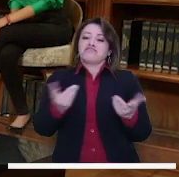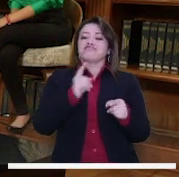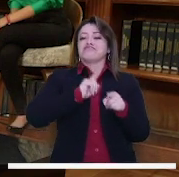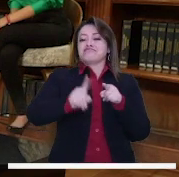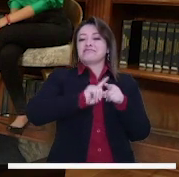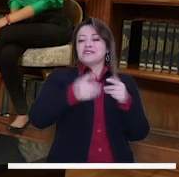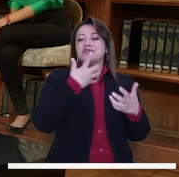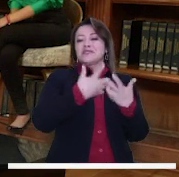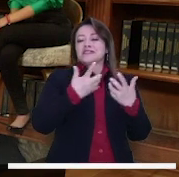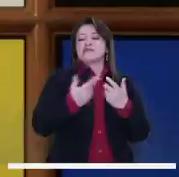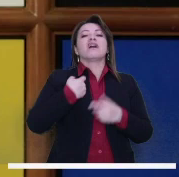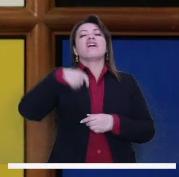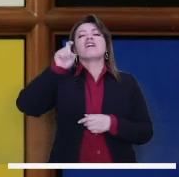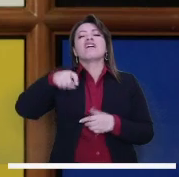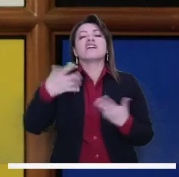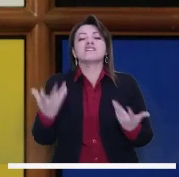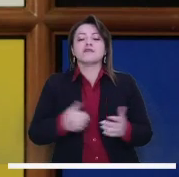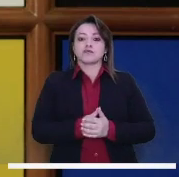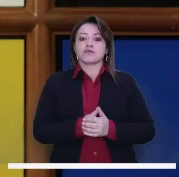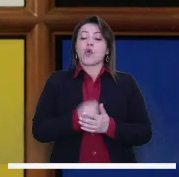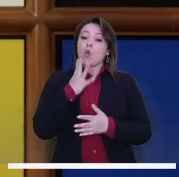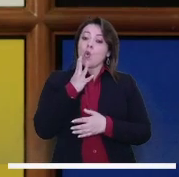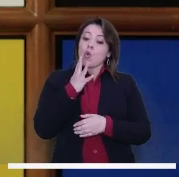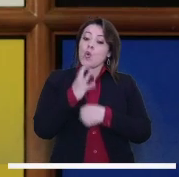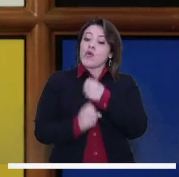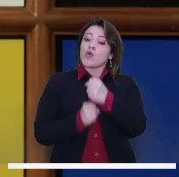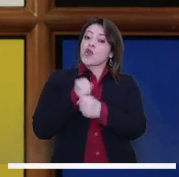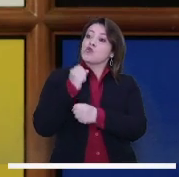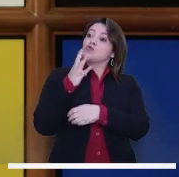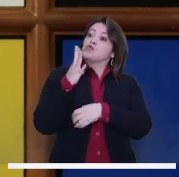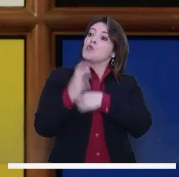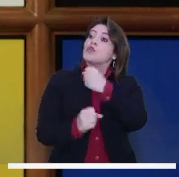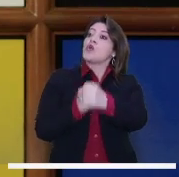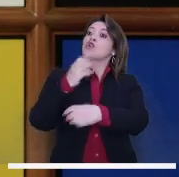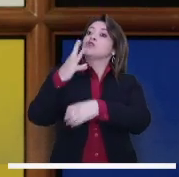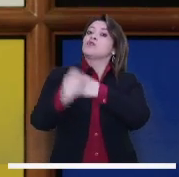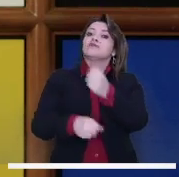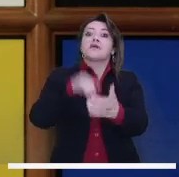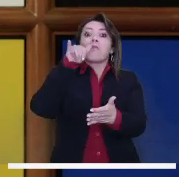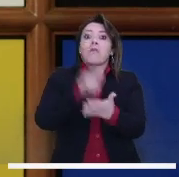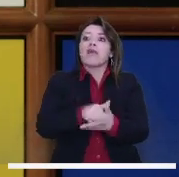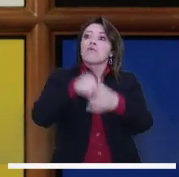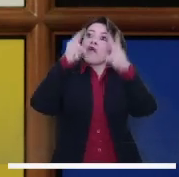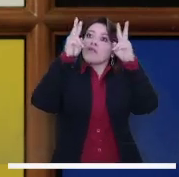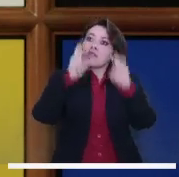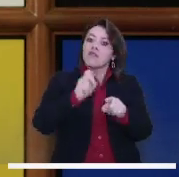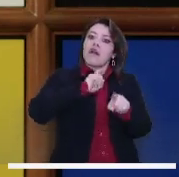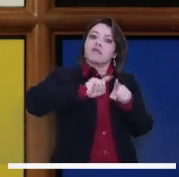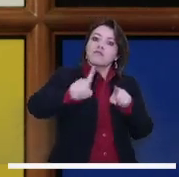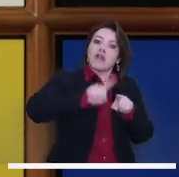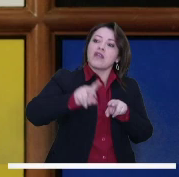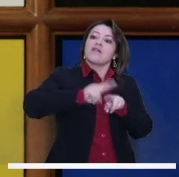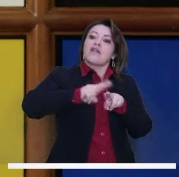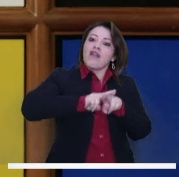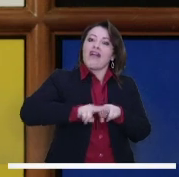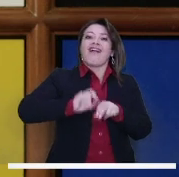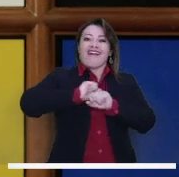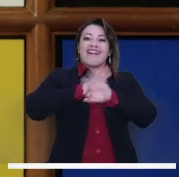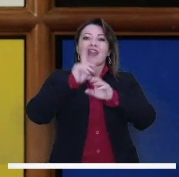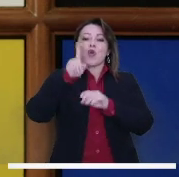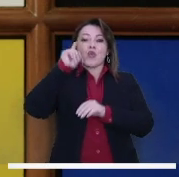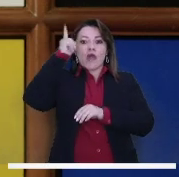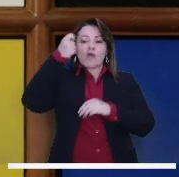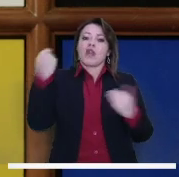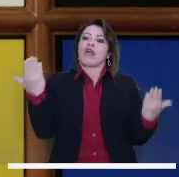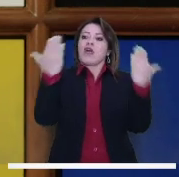el sistema Transmilenio. ¿Qué necesitamos nosotros? Que no cada cuatro años hablemos de metro y de Transmilenio como si estuviéramos refundando